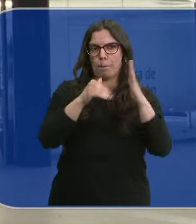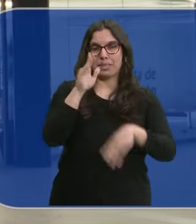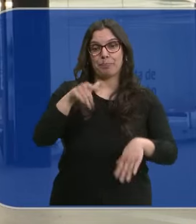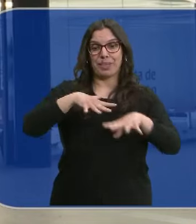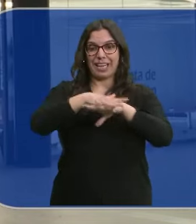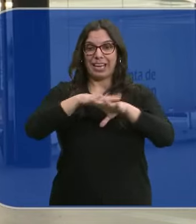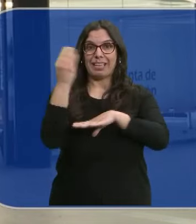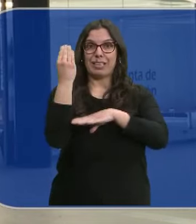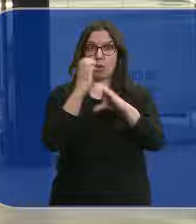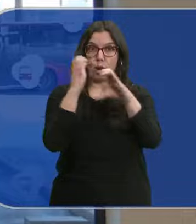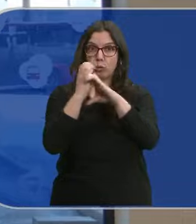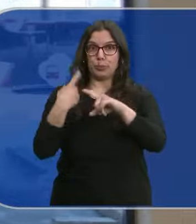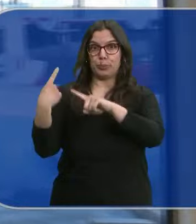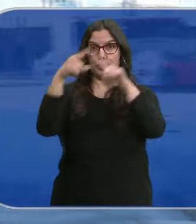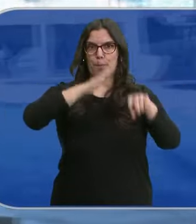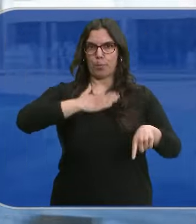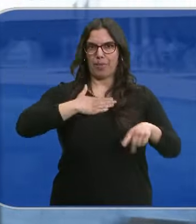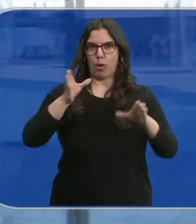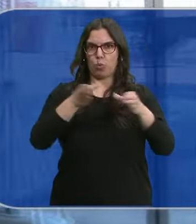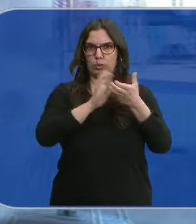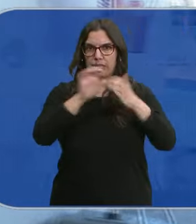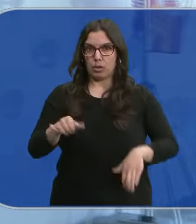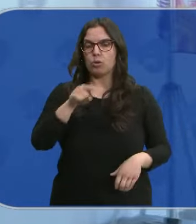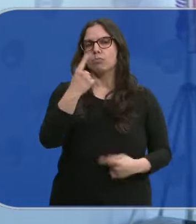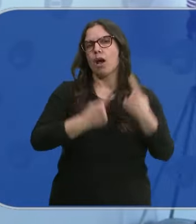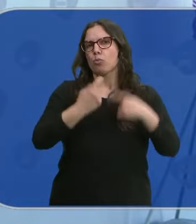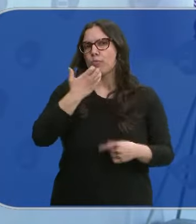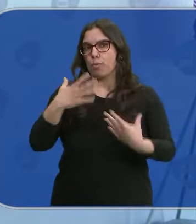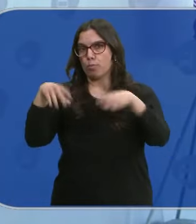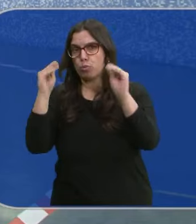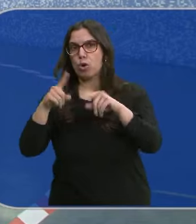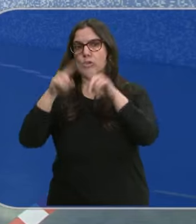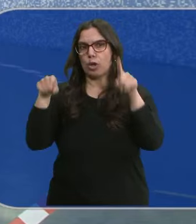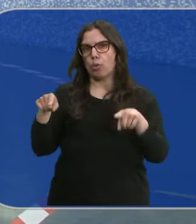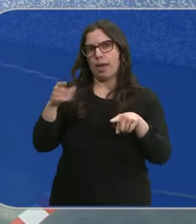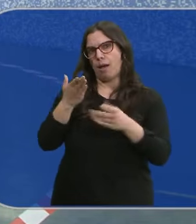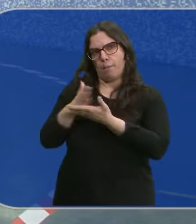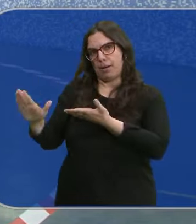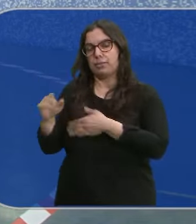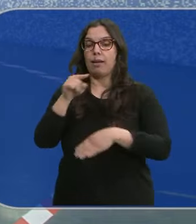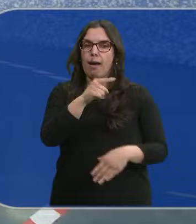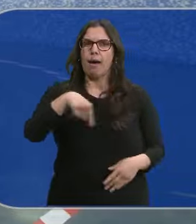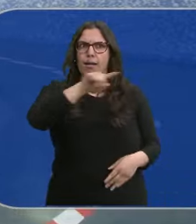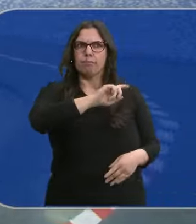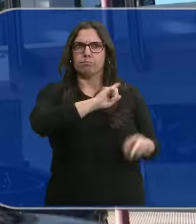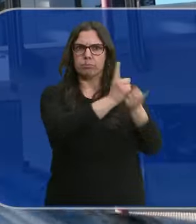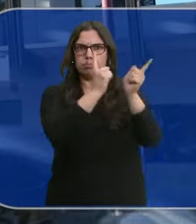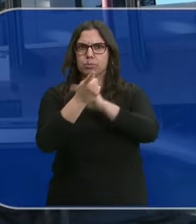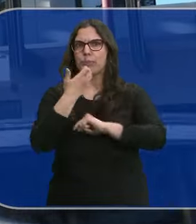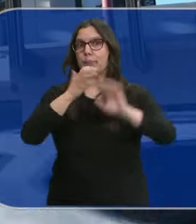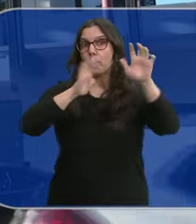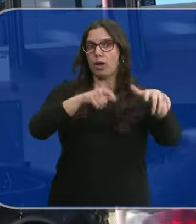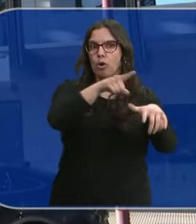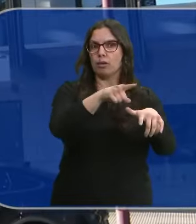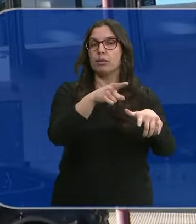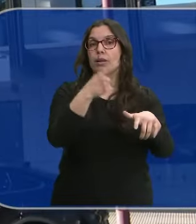En la red de estaciones de autobuses de titularidad autonómica, algunas como la de Burgos o Segovia no lo son, ha habido muchos cambios. León, por